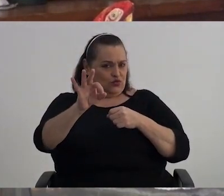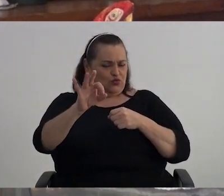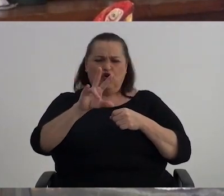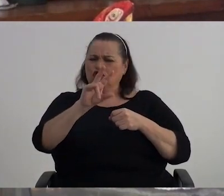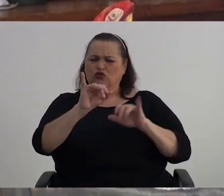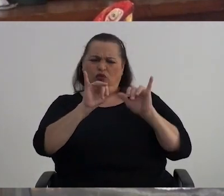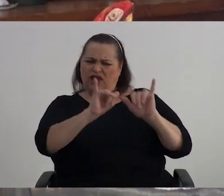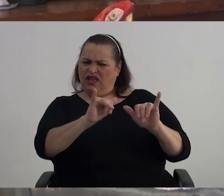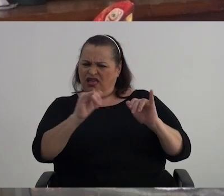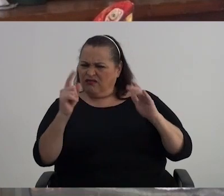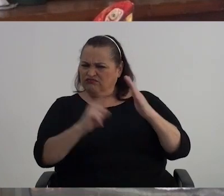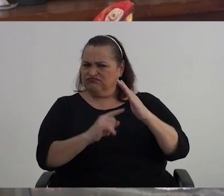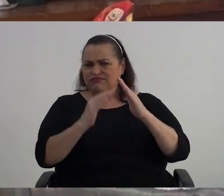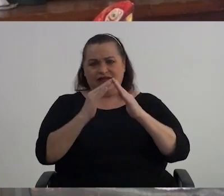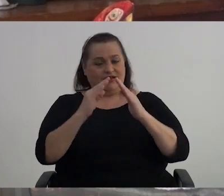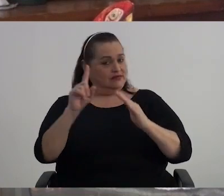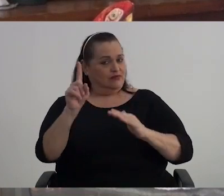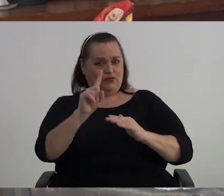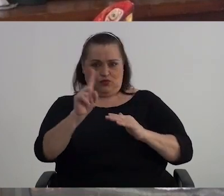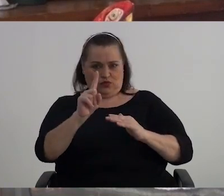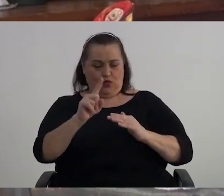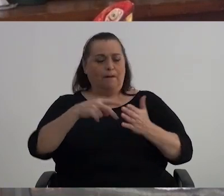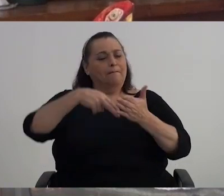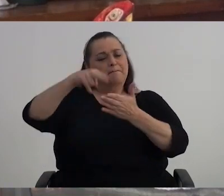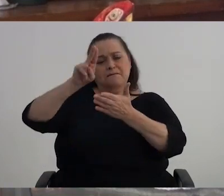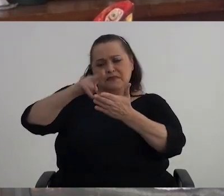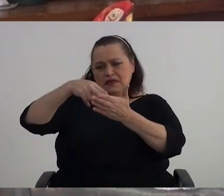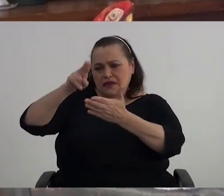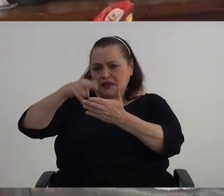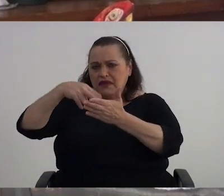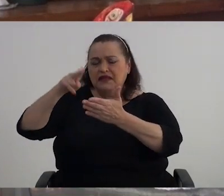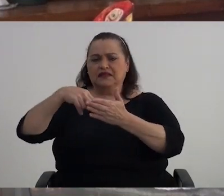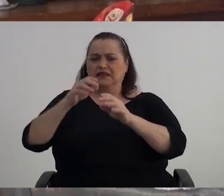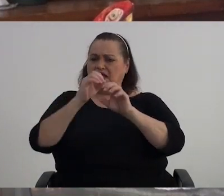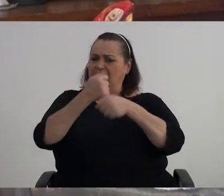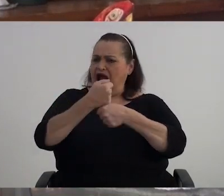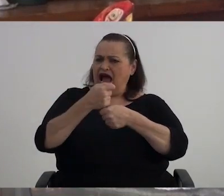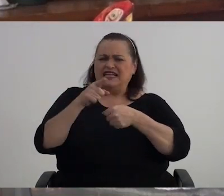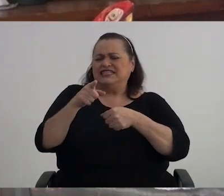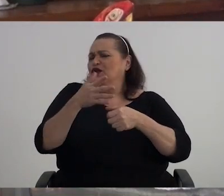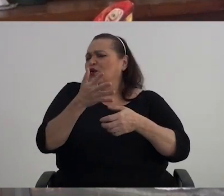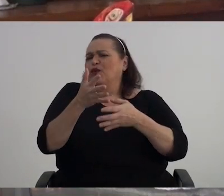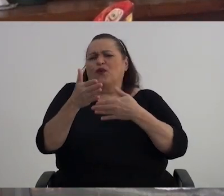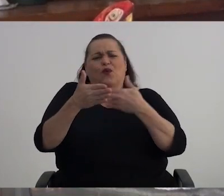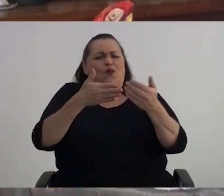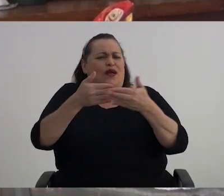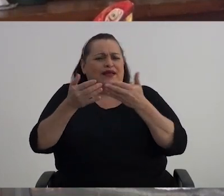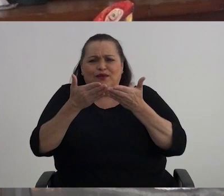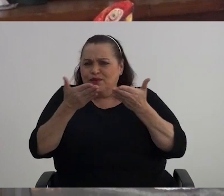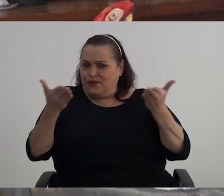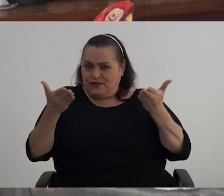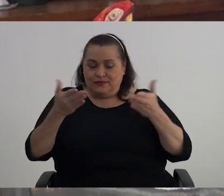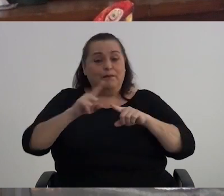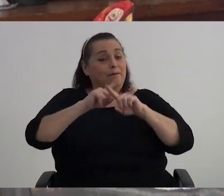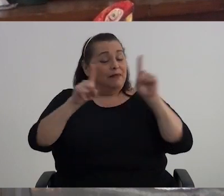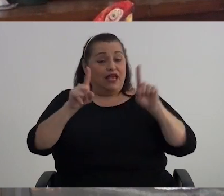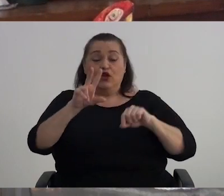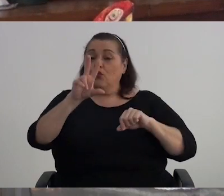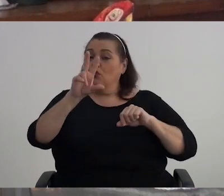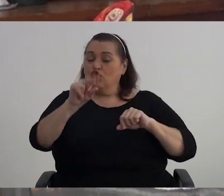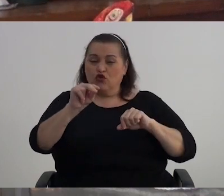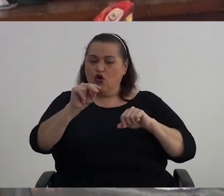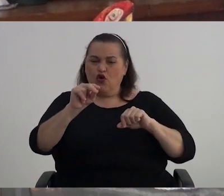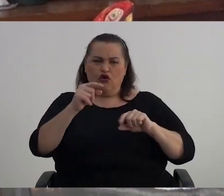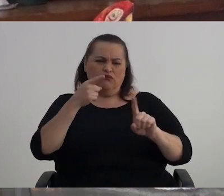se queden En casa Que pinten Que hagan Lo que sea Pero que no Se